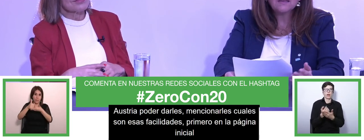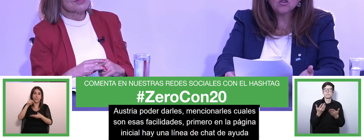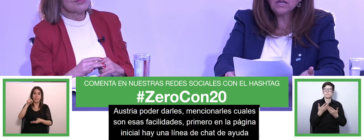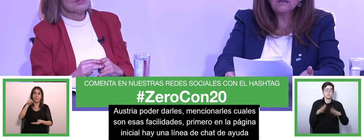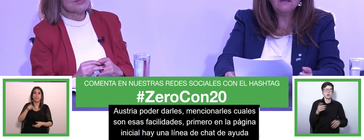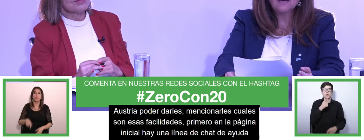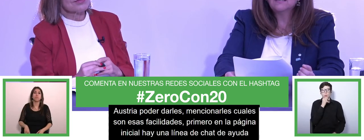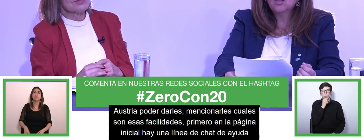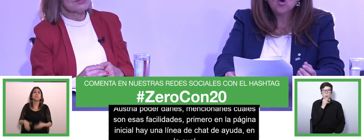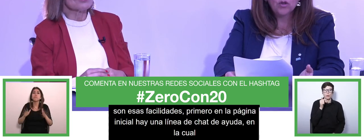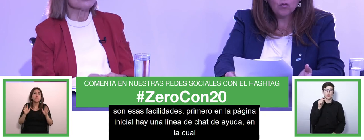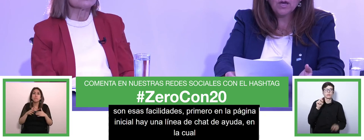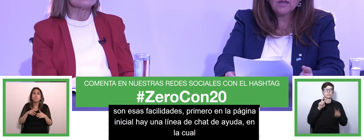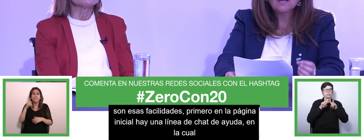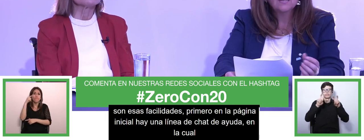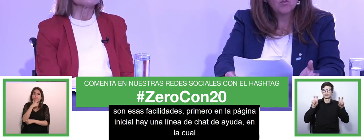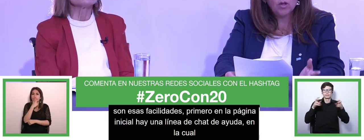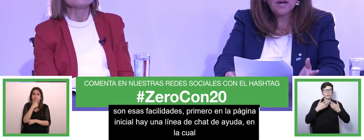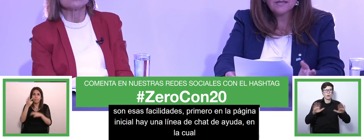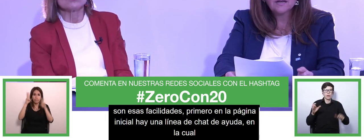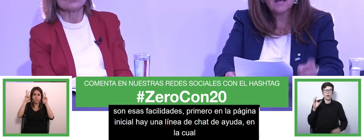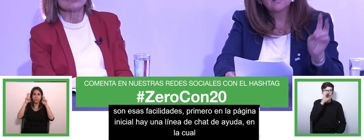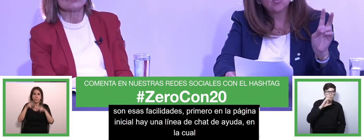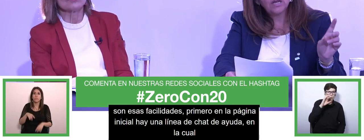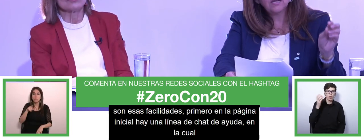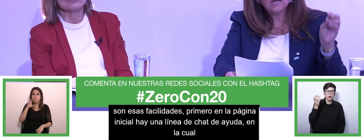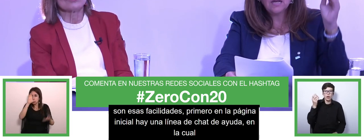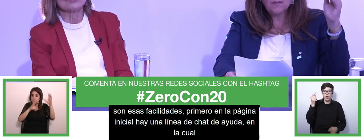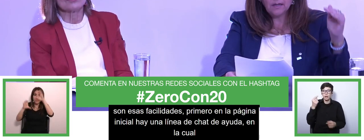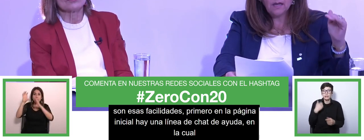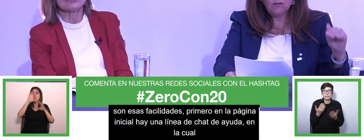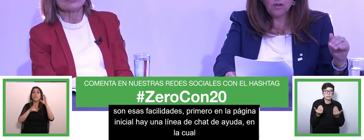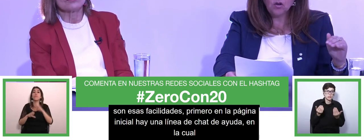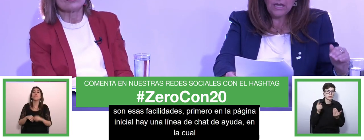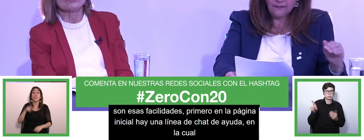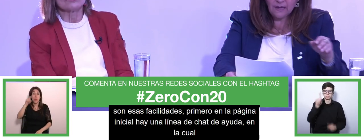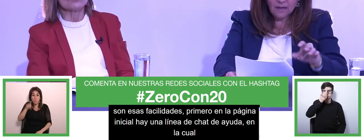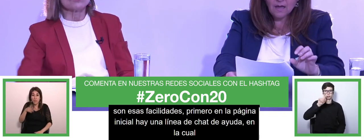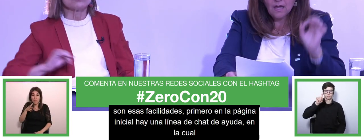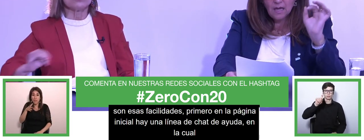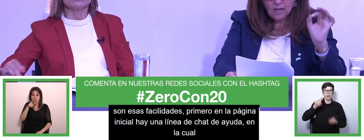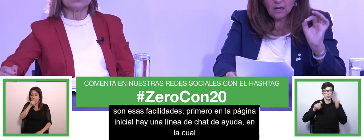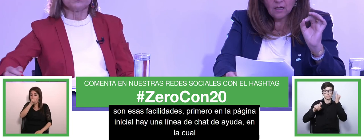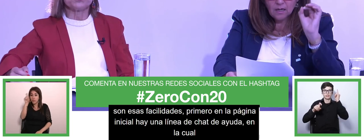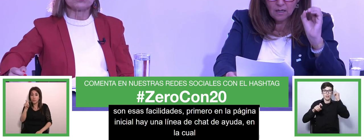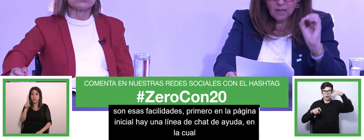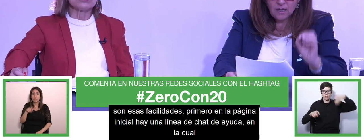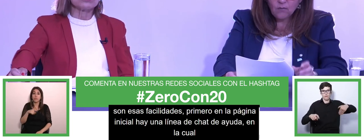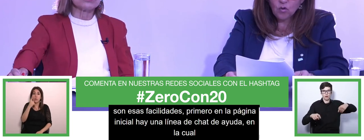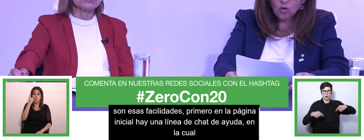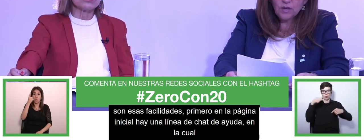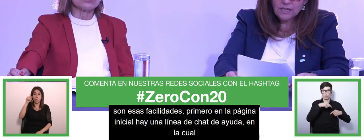tengan de conectividad o de búsqueda la podrán hacer haciendo clic en la parte inferior izquierda en el en